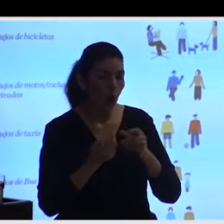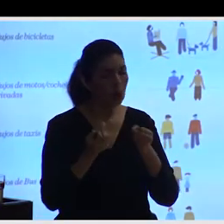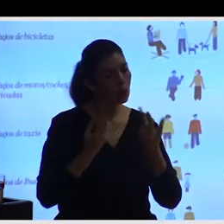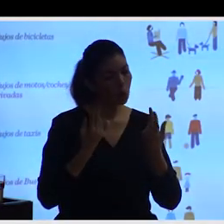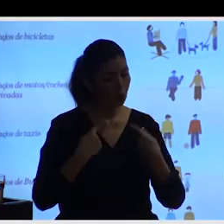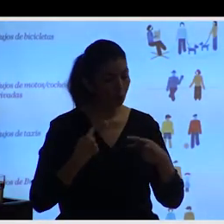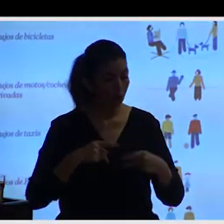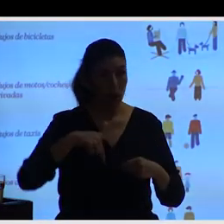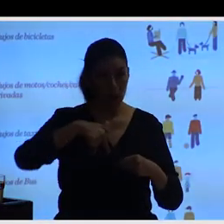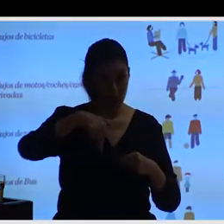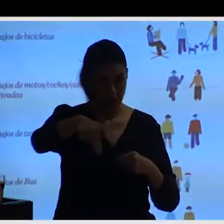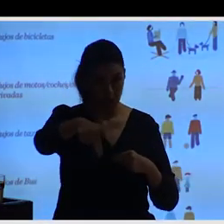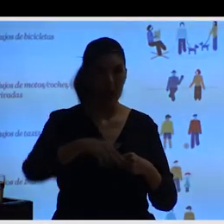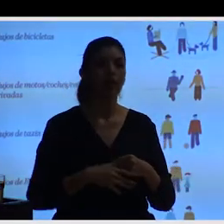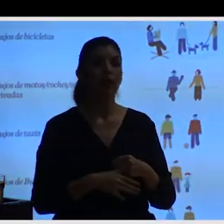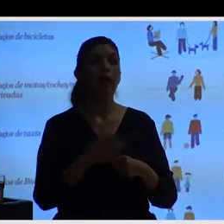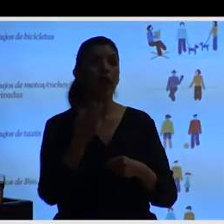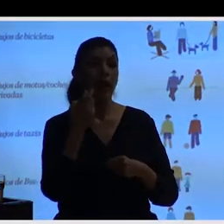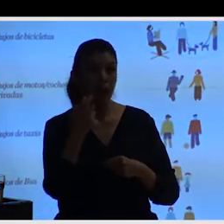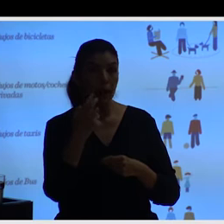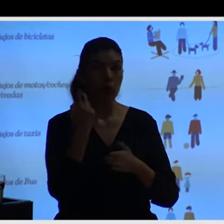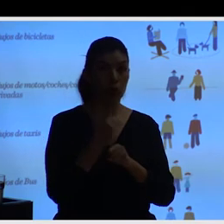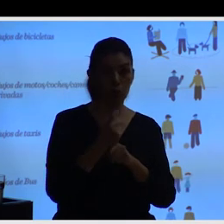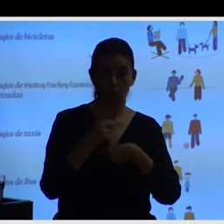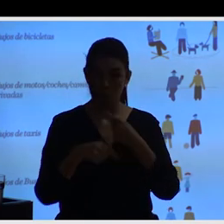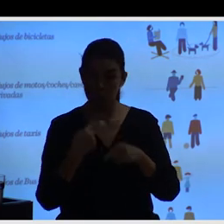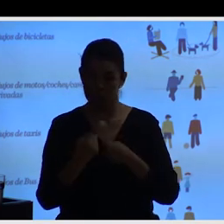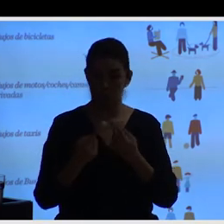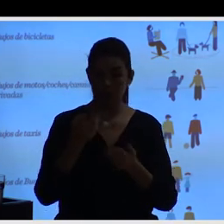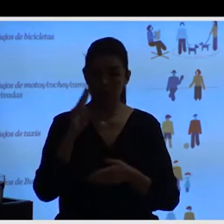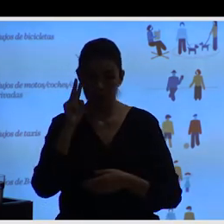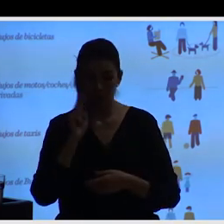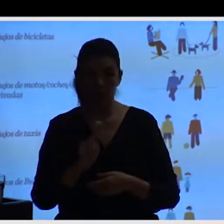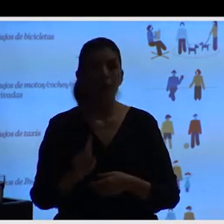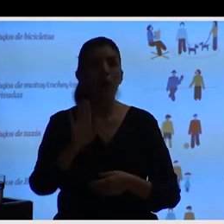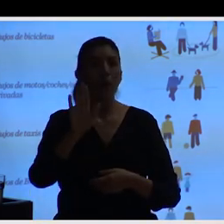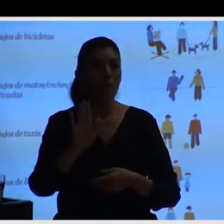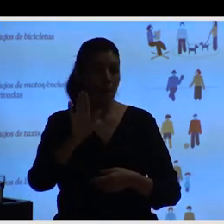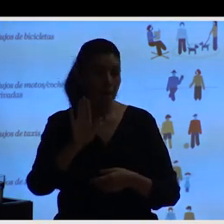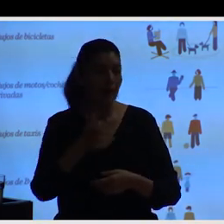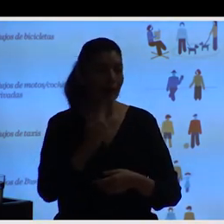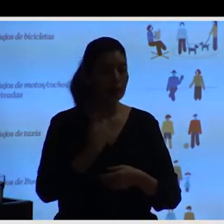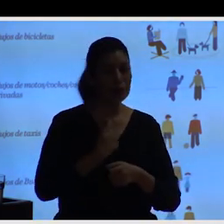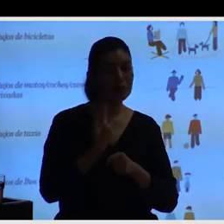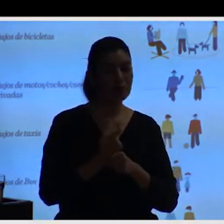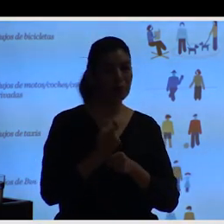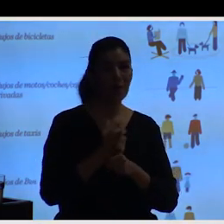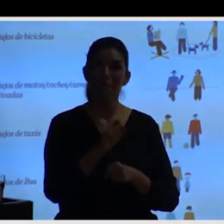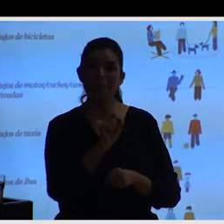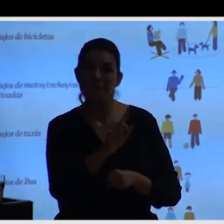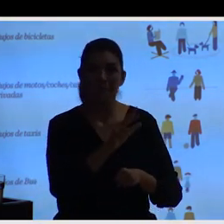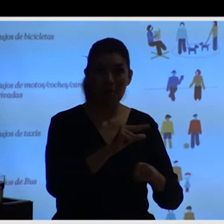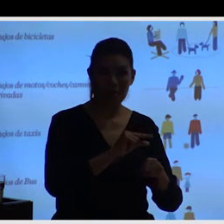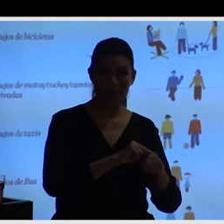Esas son algunas de las métricas de las cosas que contamos que nos interesan. Es como una radiografía entera de todo el espacio público. Que sean calles,